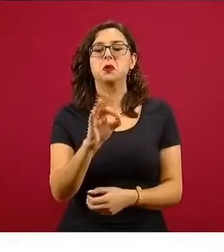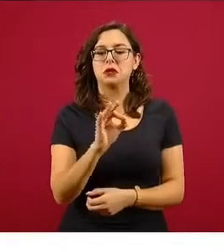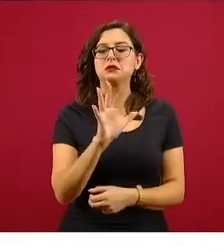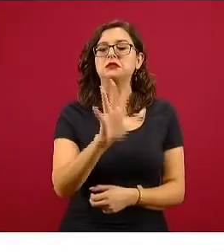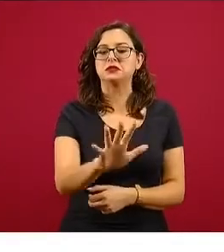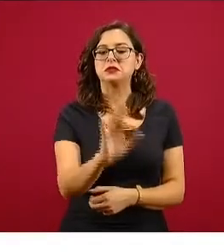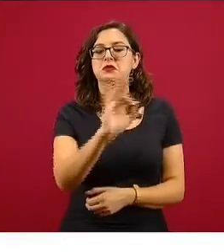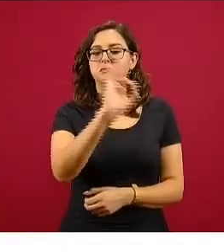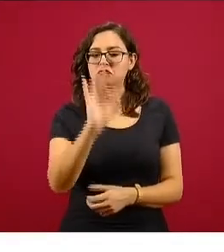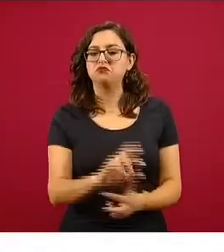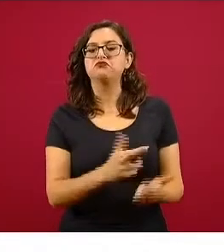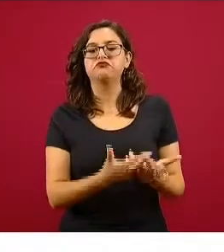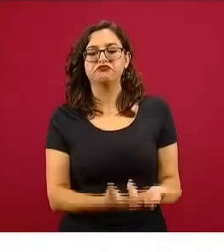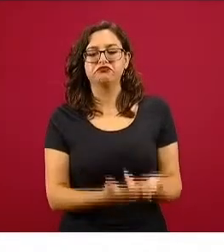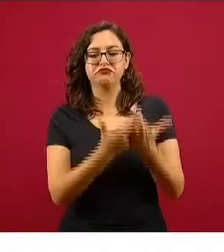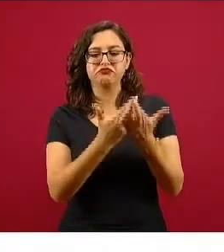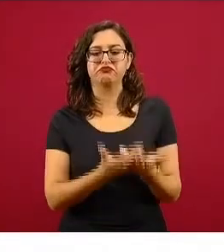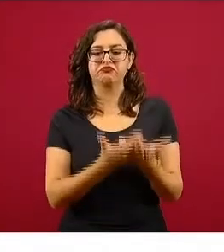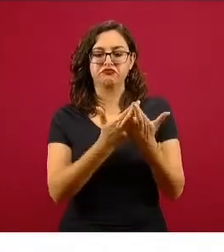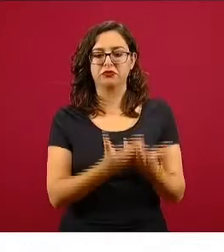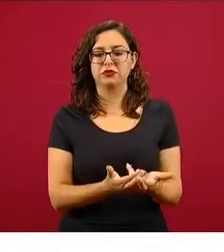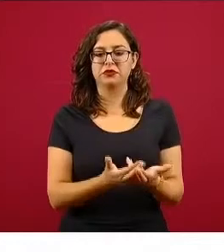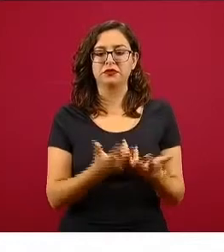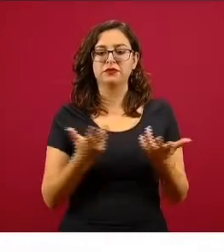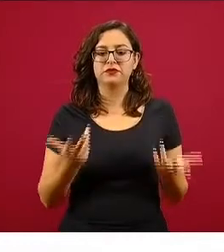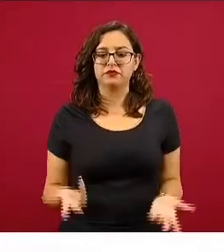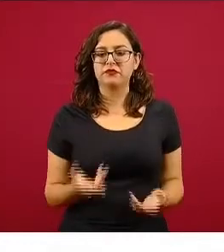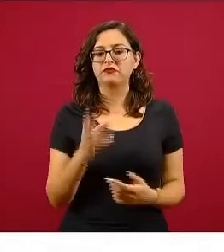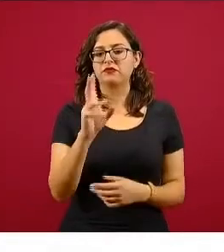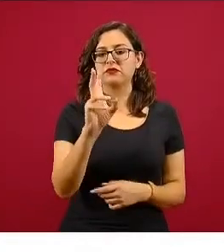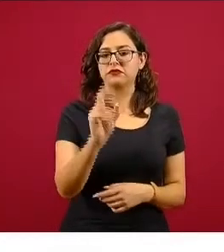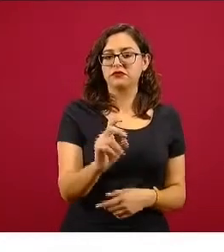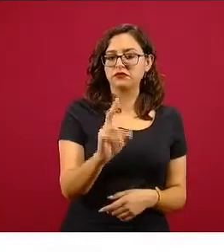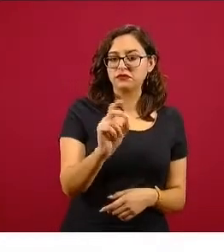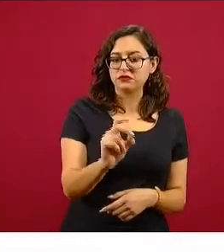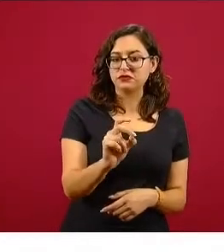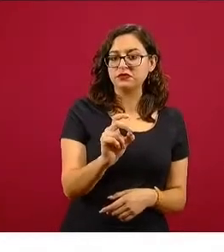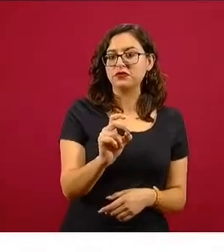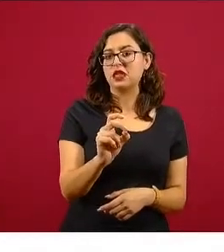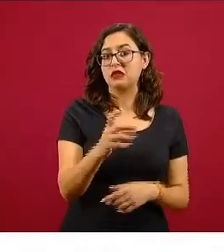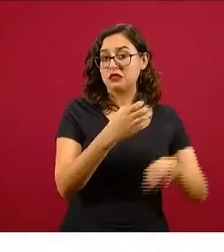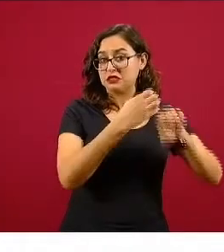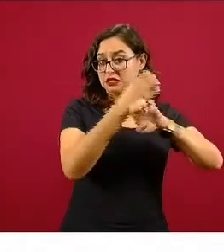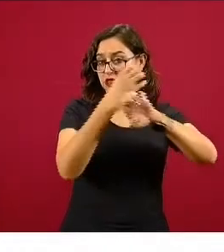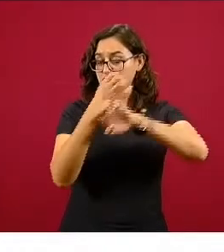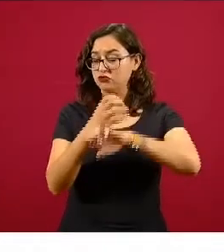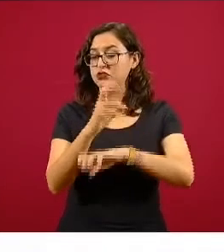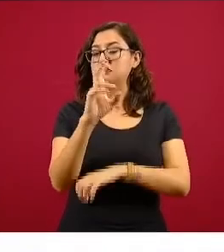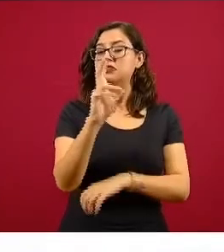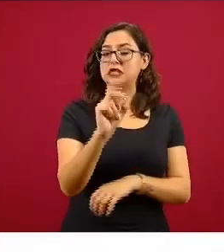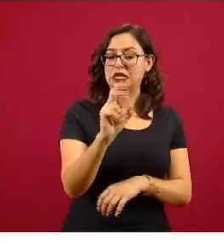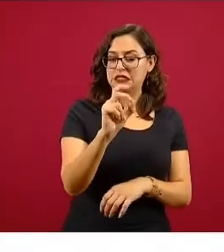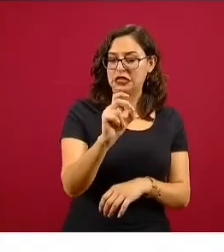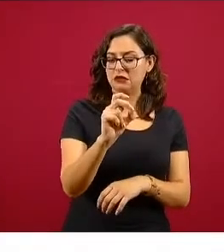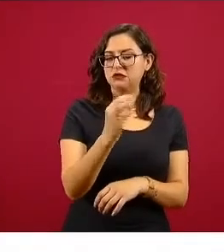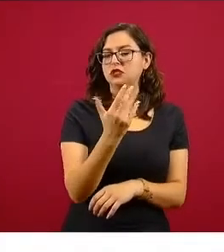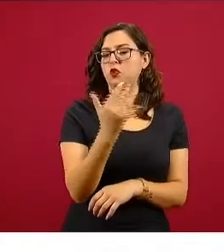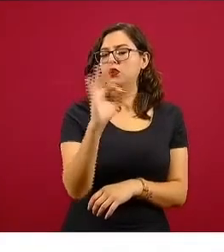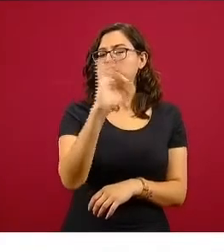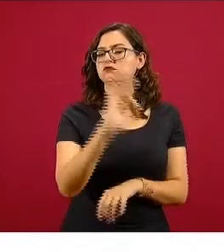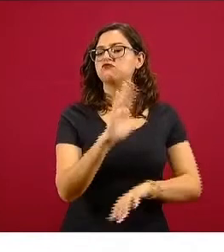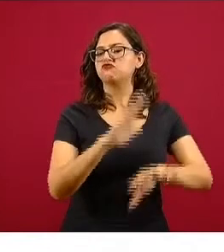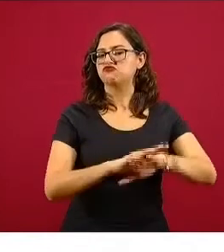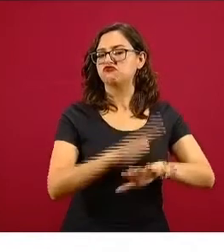con ventilador y prácticamente 30 de los 32 estados, la gran gran mayoría, tienen más del 50